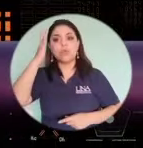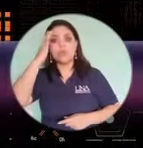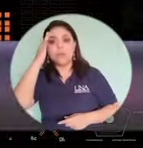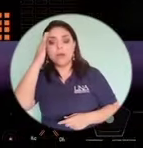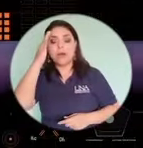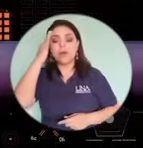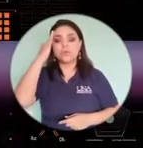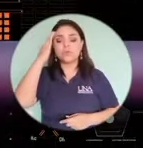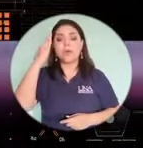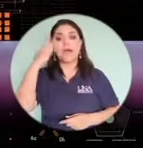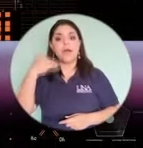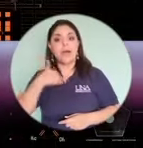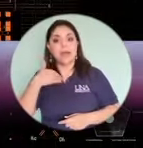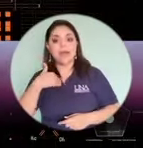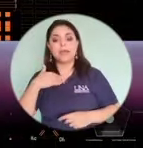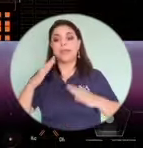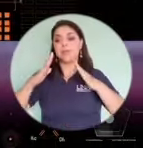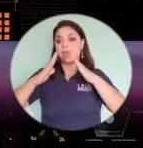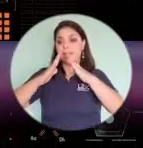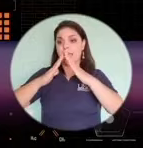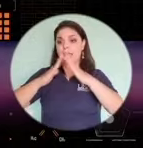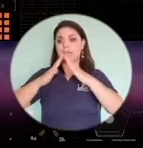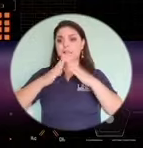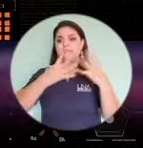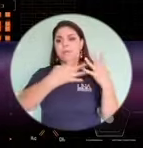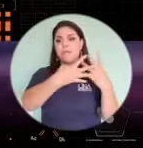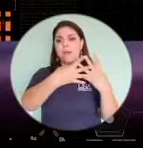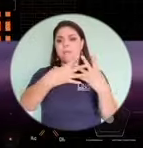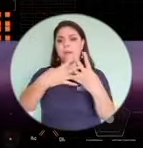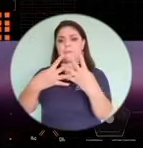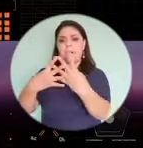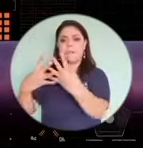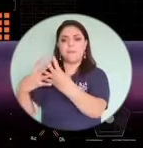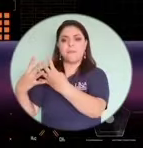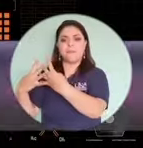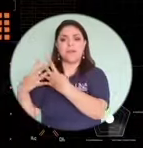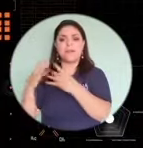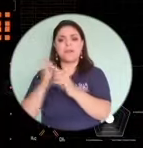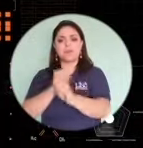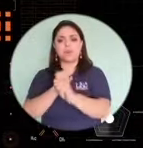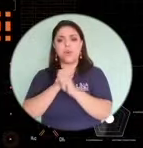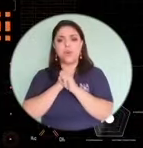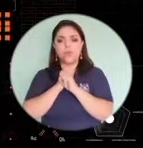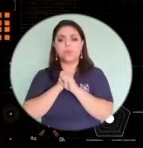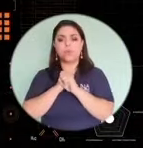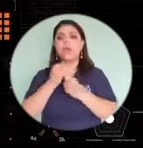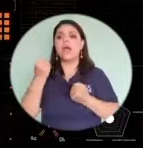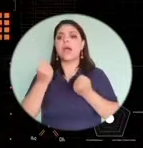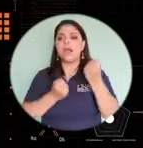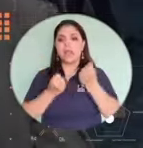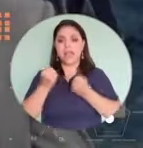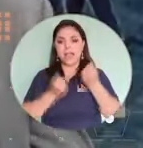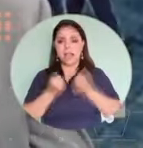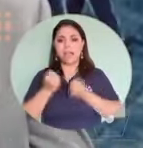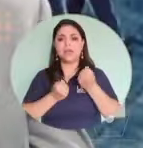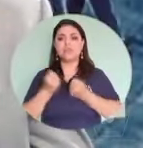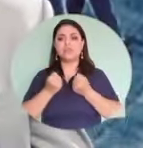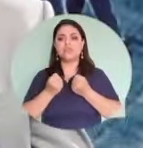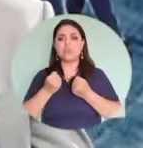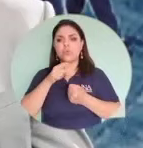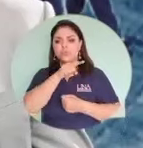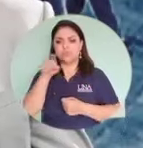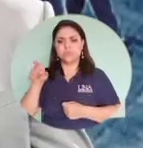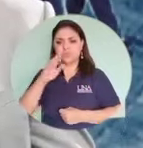tener casas con suficientes rejas, con suficiente seguridad perimetral. Nuestros carros, no montamos a ningún